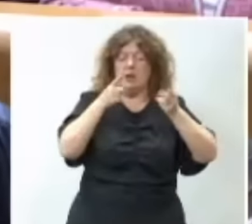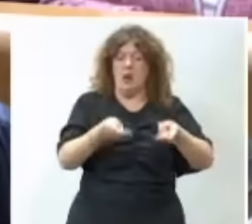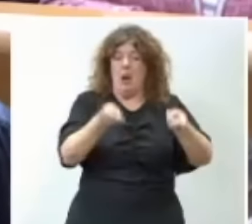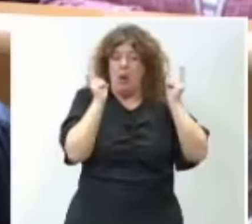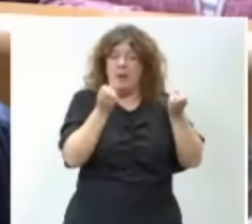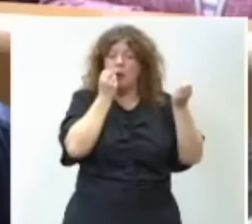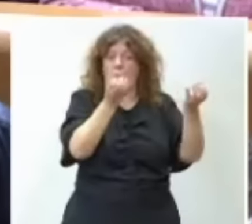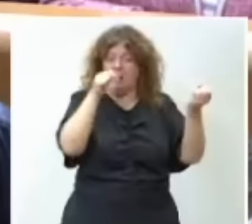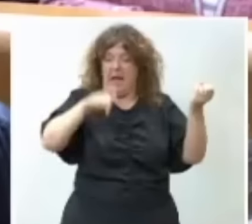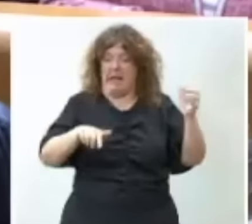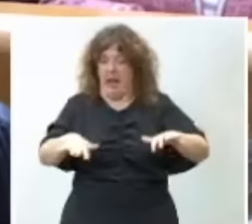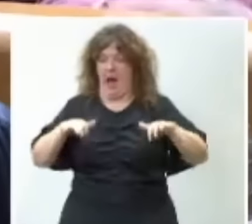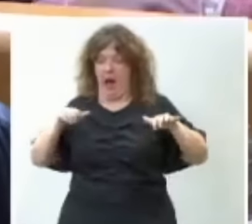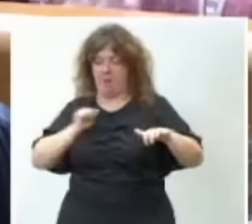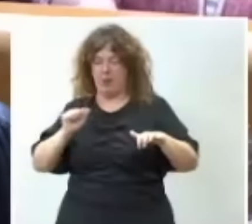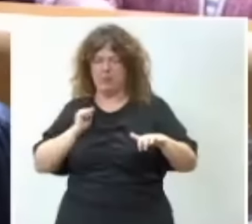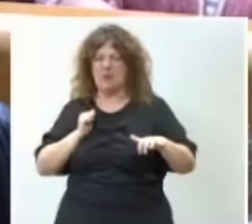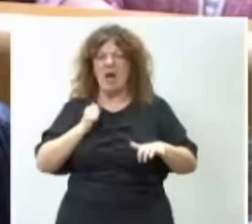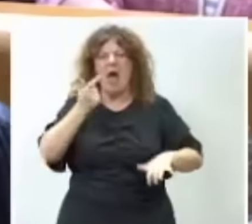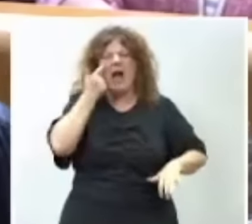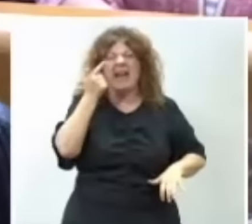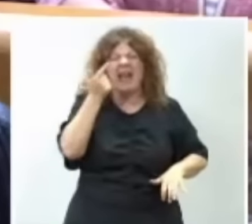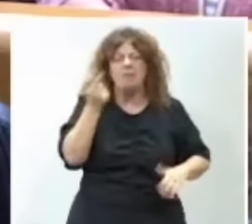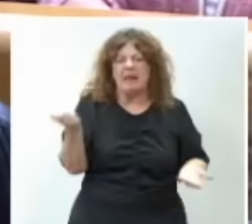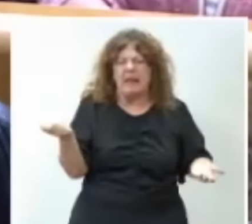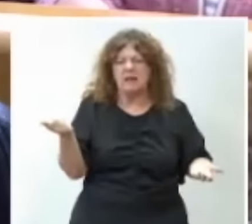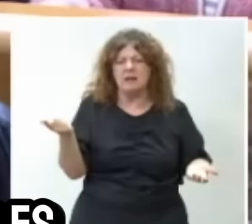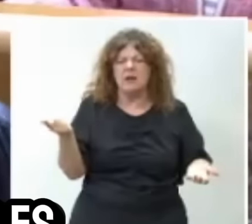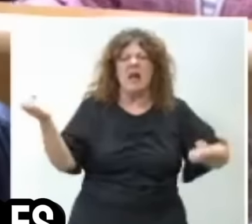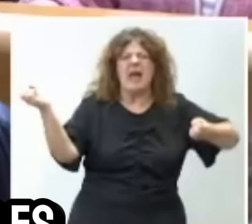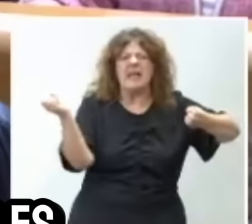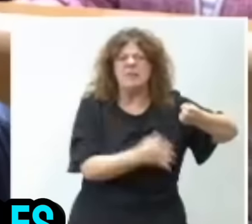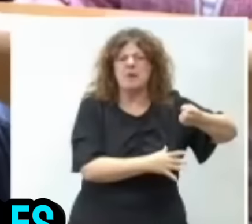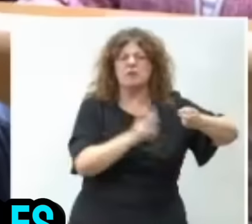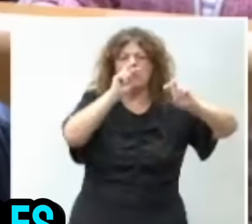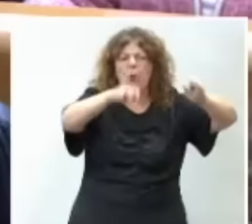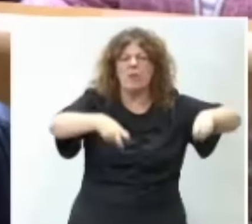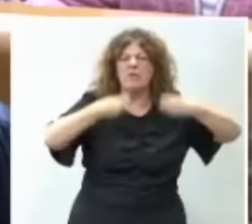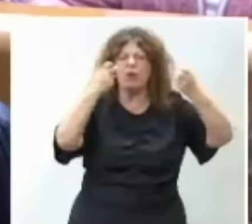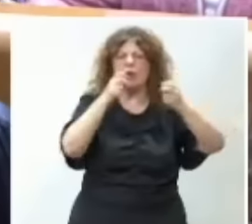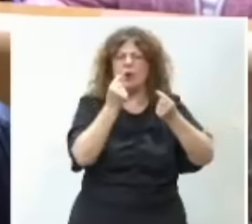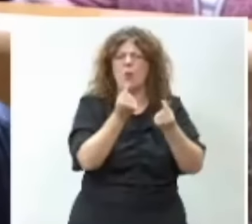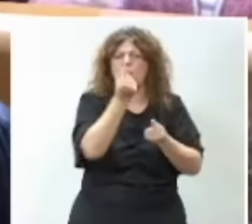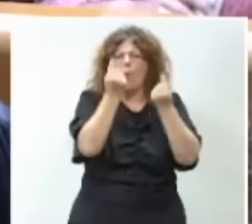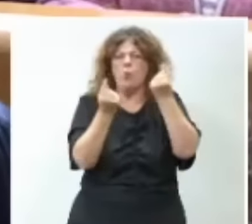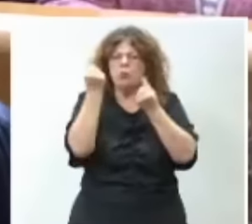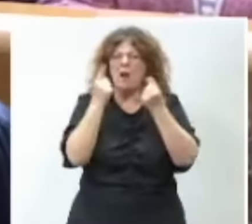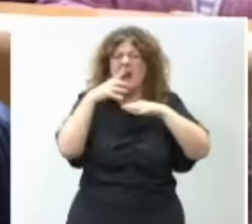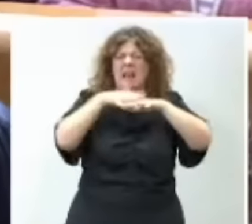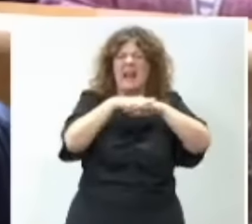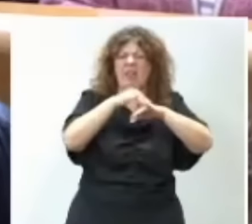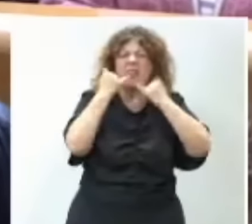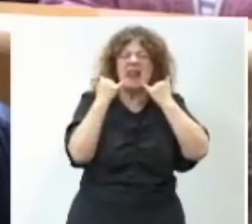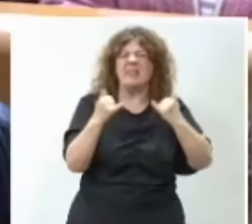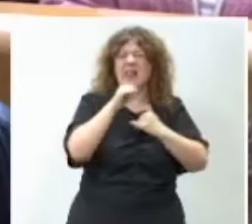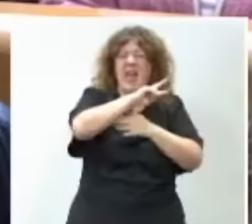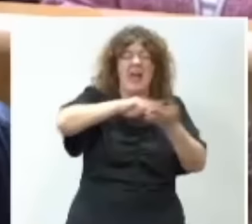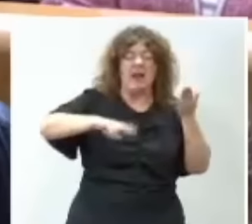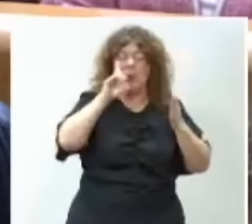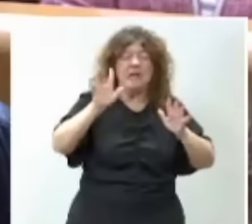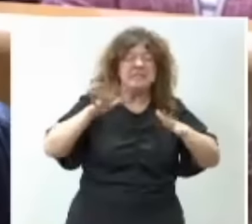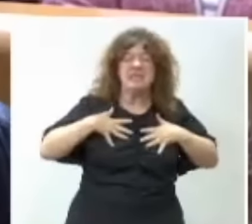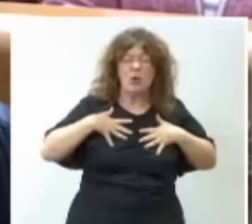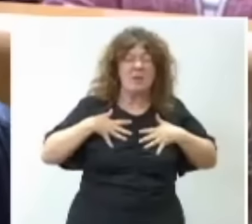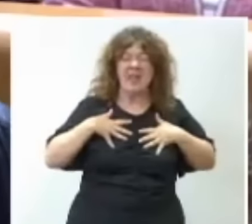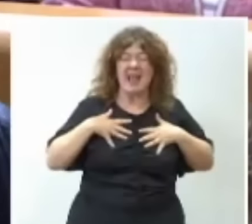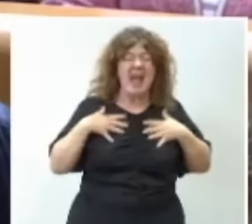contarlo en esta sede, que miren cuál ha sido la inversión en las modificaciones puntuales de la planificación de la red eléctrica en Galicia? Porque se sorprenderían